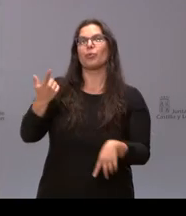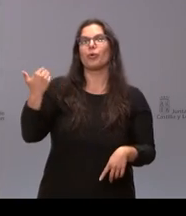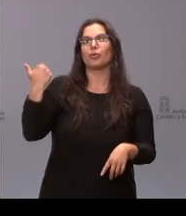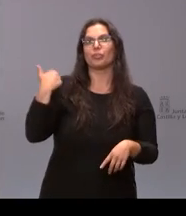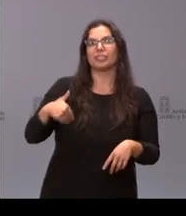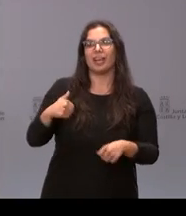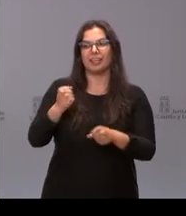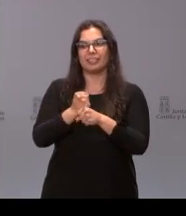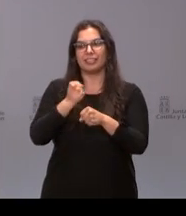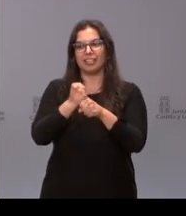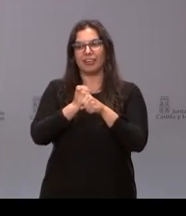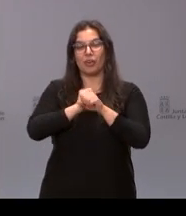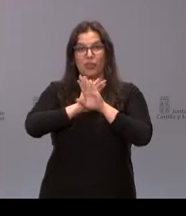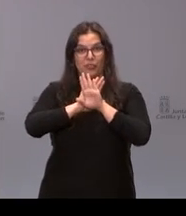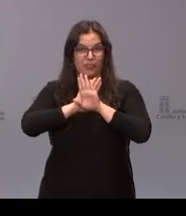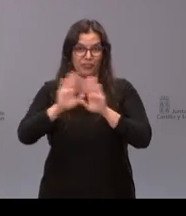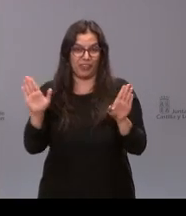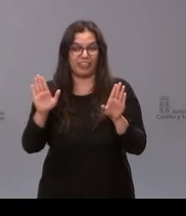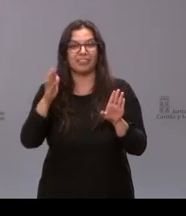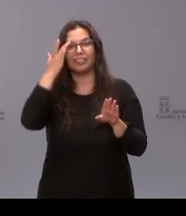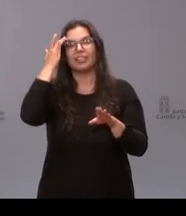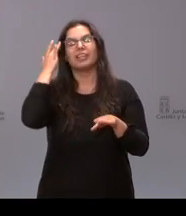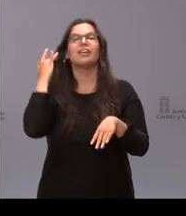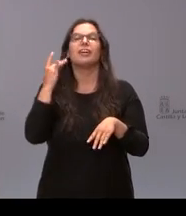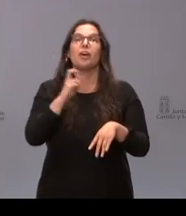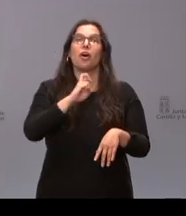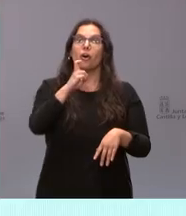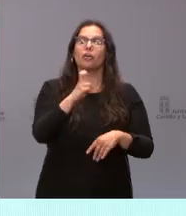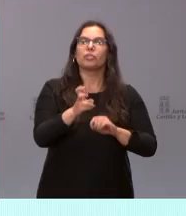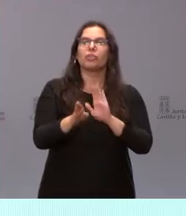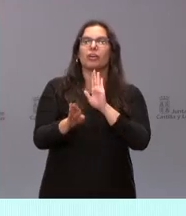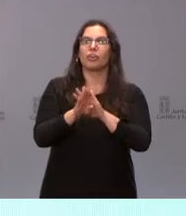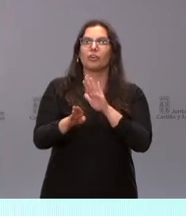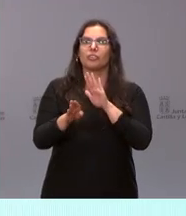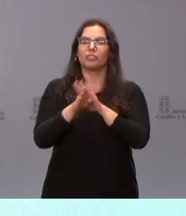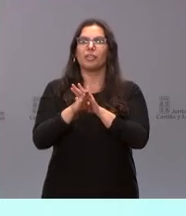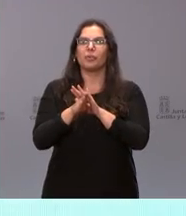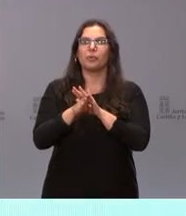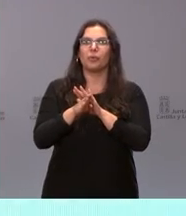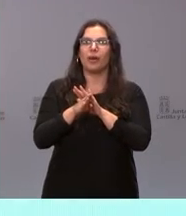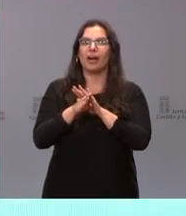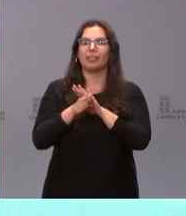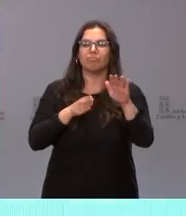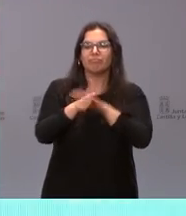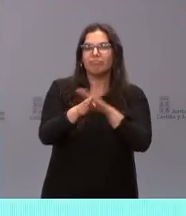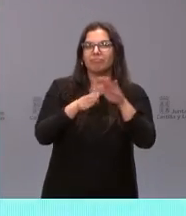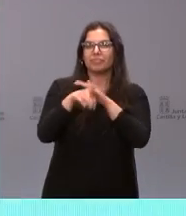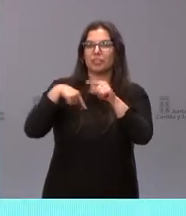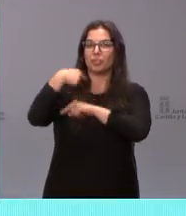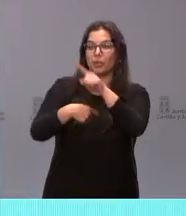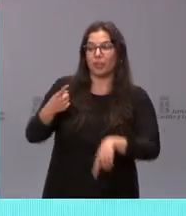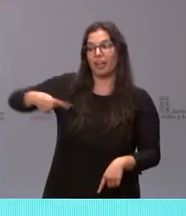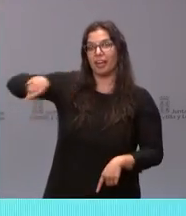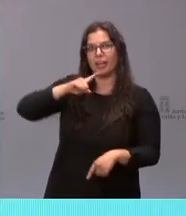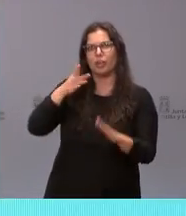activo, otros, sin embargo, pues siguen atravesando ese vestíbulo cada mañana. Ellos nos van a contar